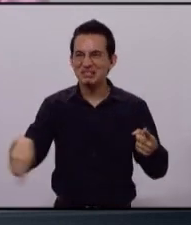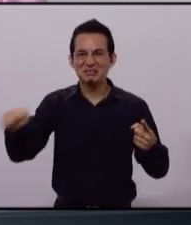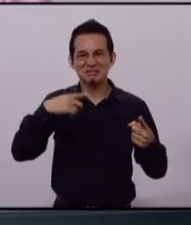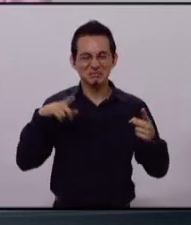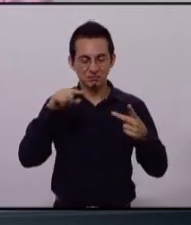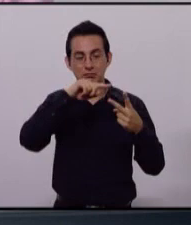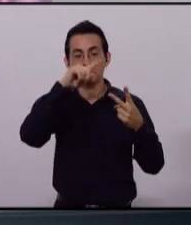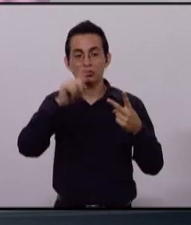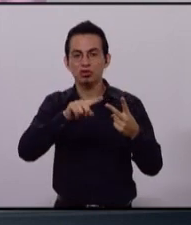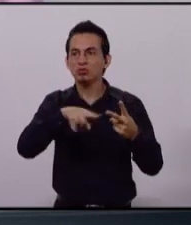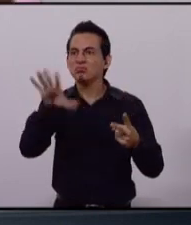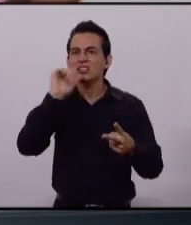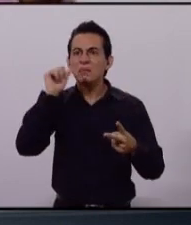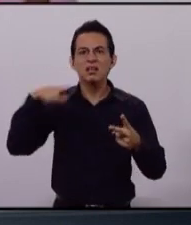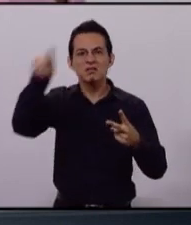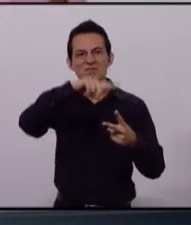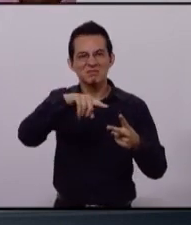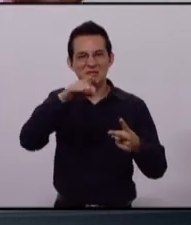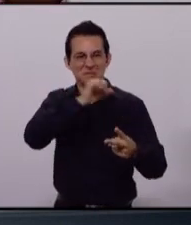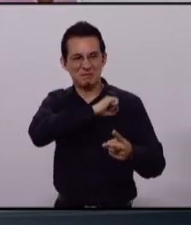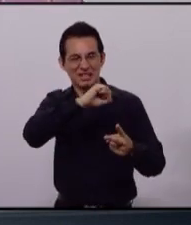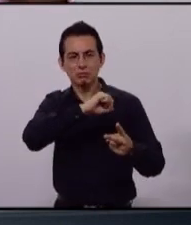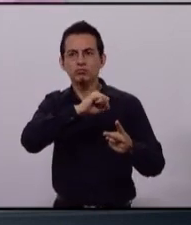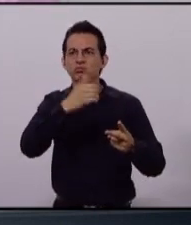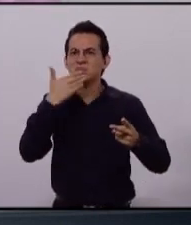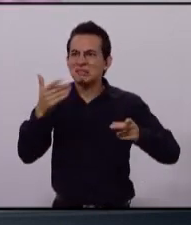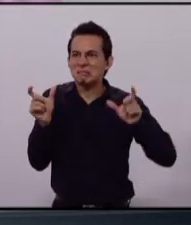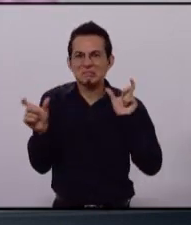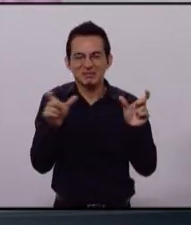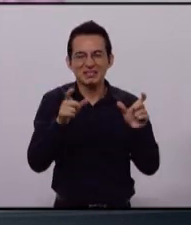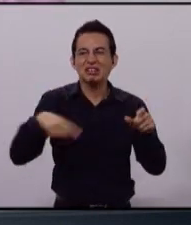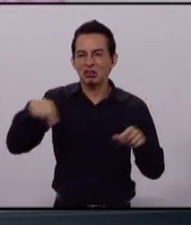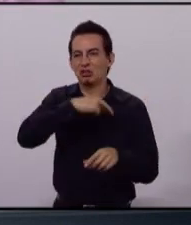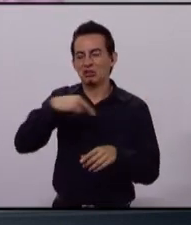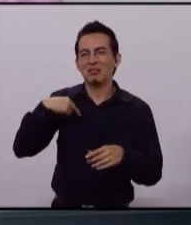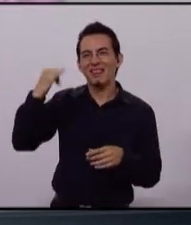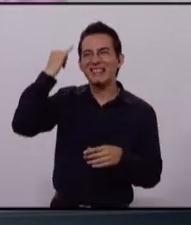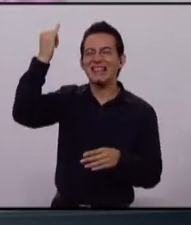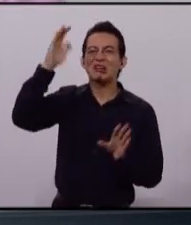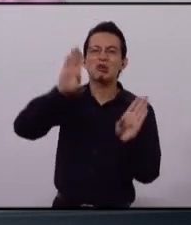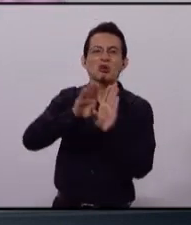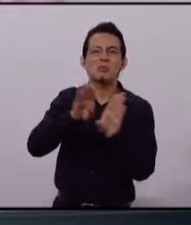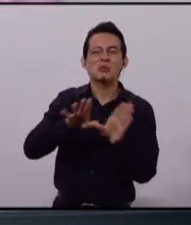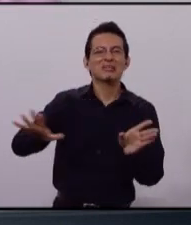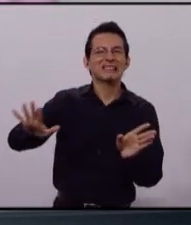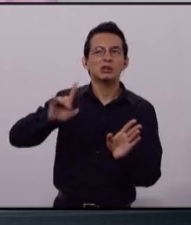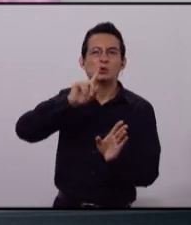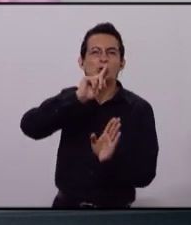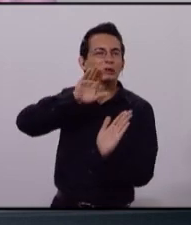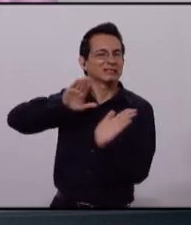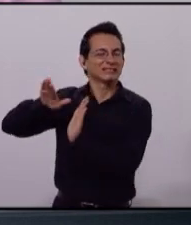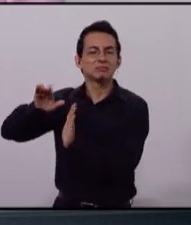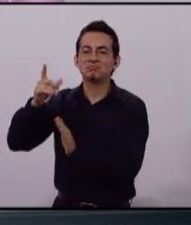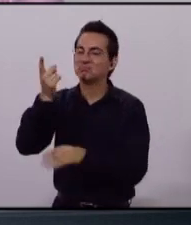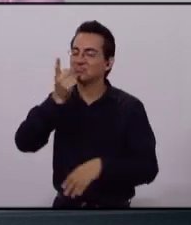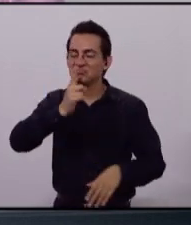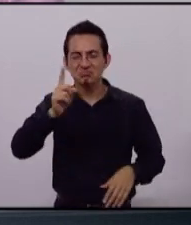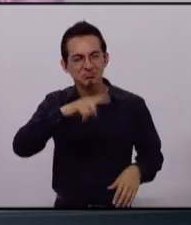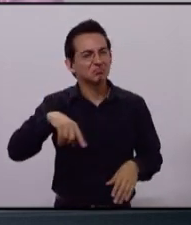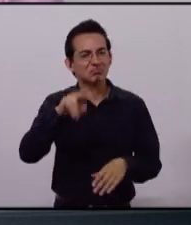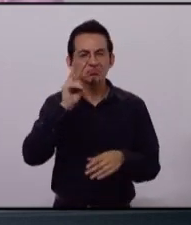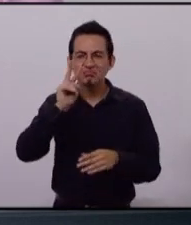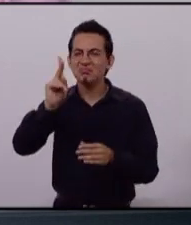está organizado. Y por más que queramos tapar el sol con un dedo, pues bueno, si contáramos los actos de